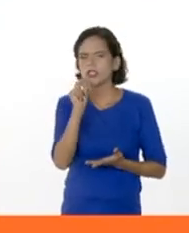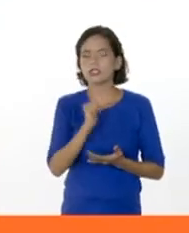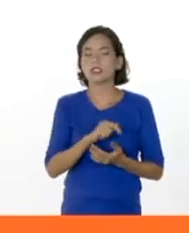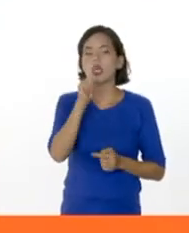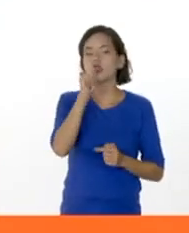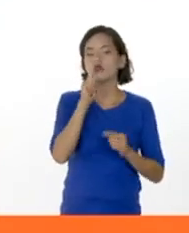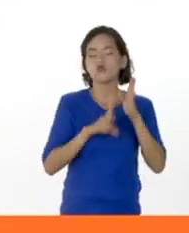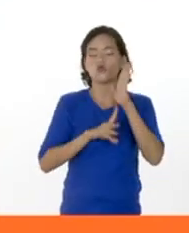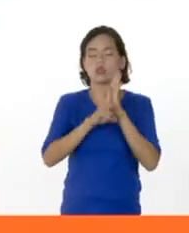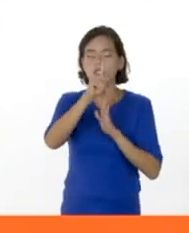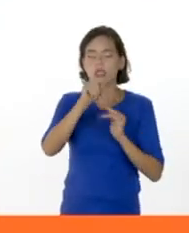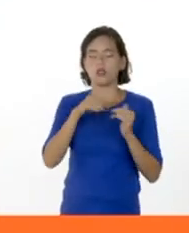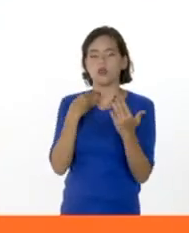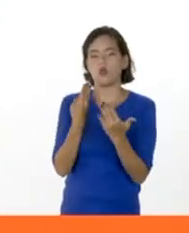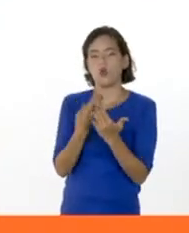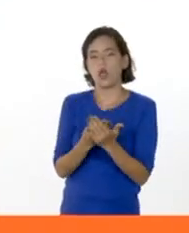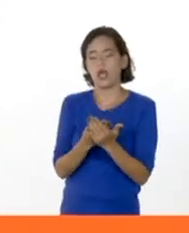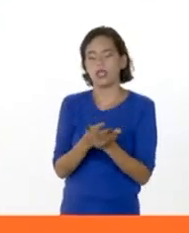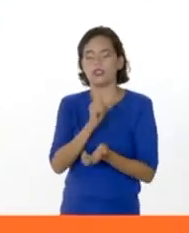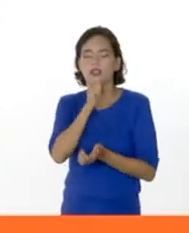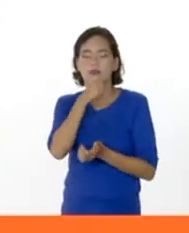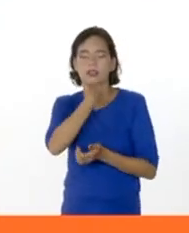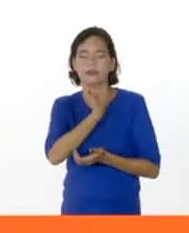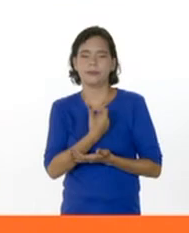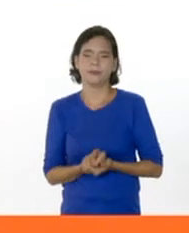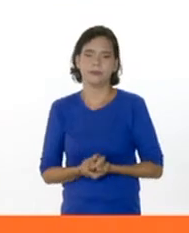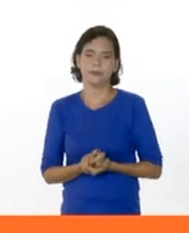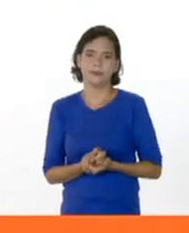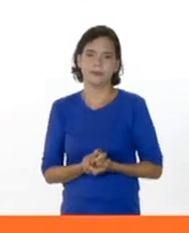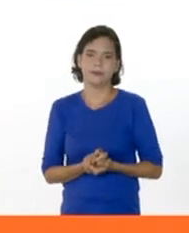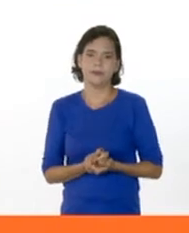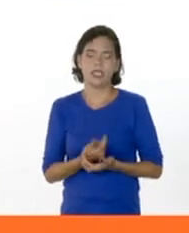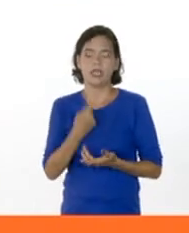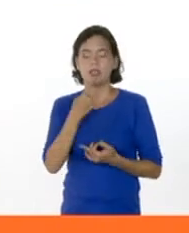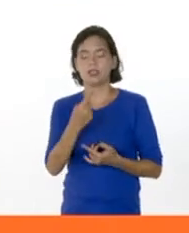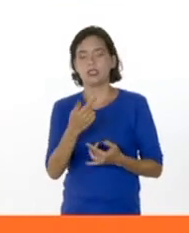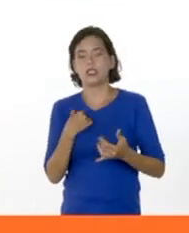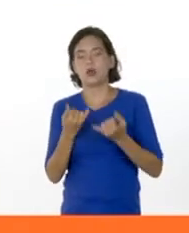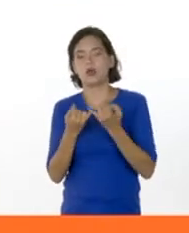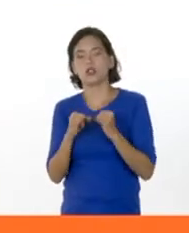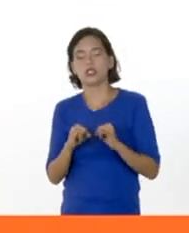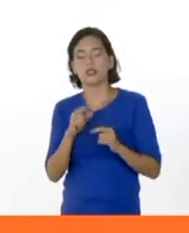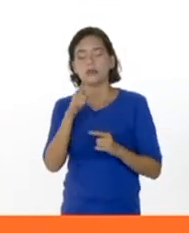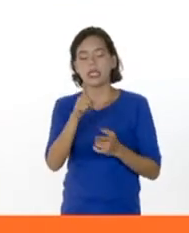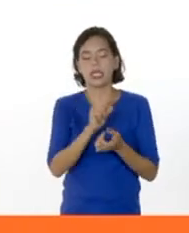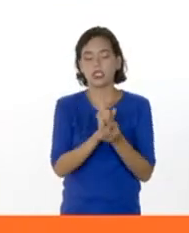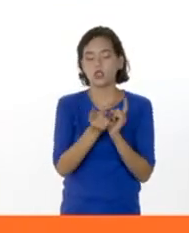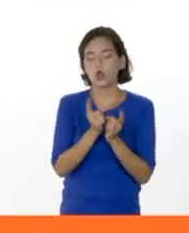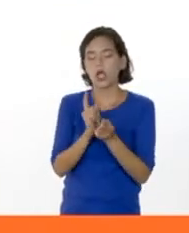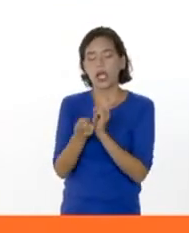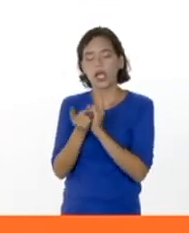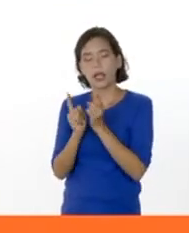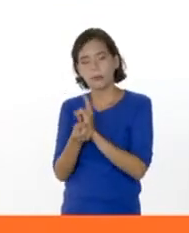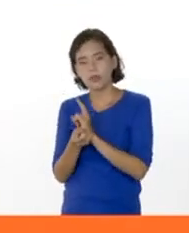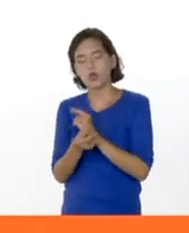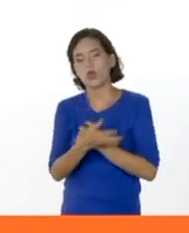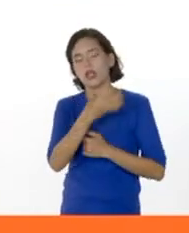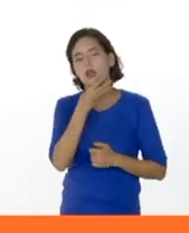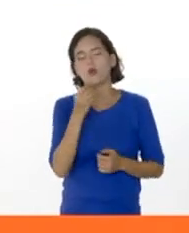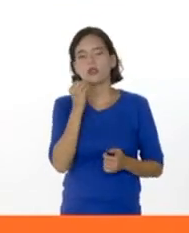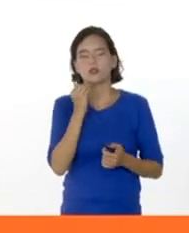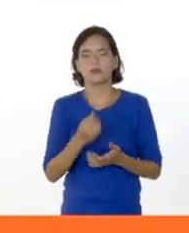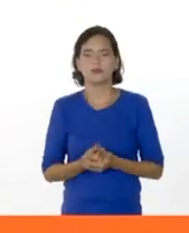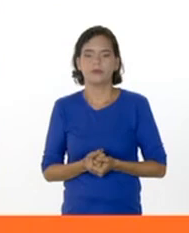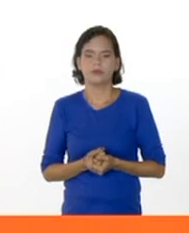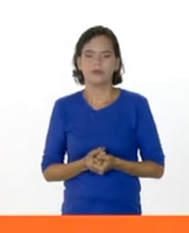desarrollo hasta la vejez. Es decir, que cuando termina esta remodelación en la etapa de la adolescencia,